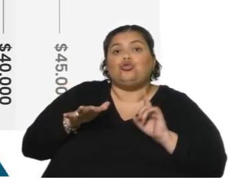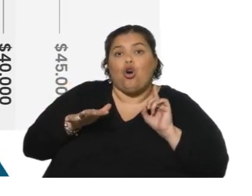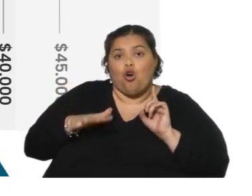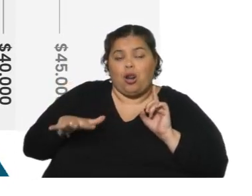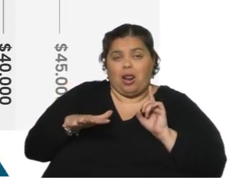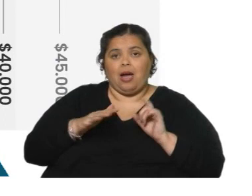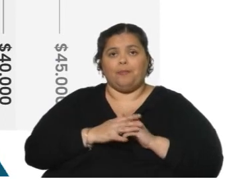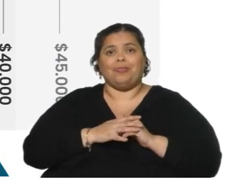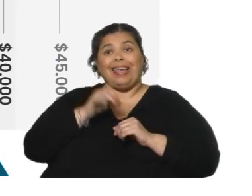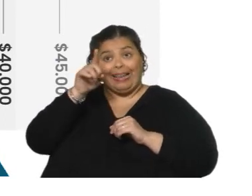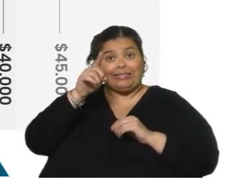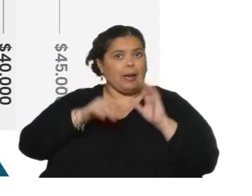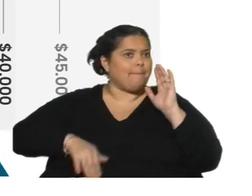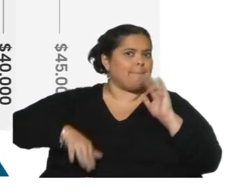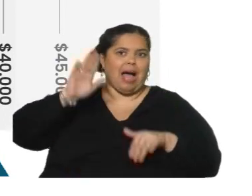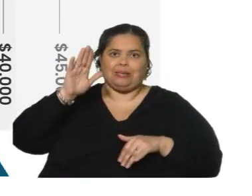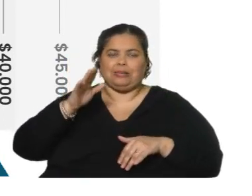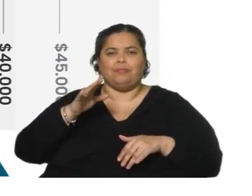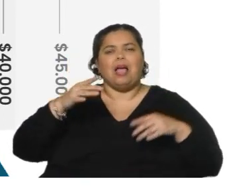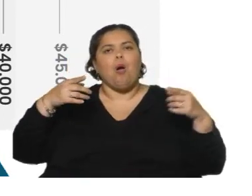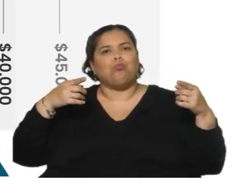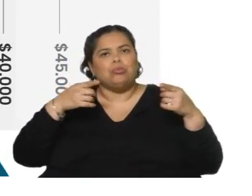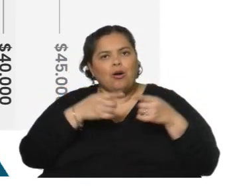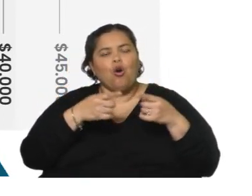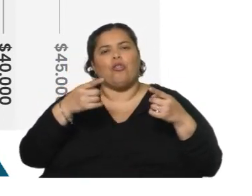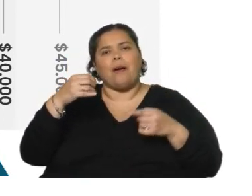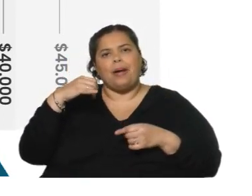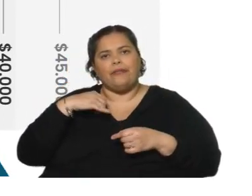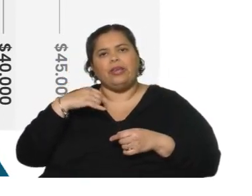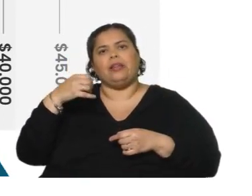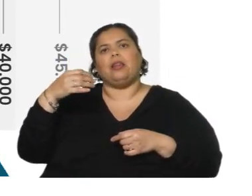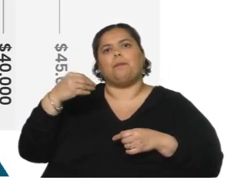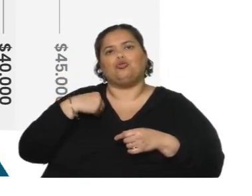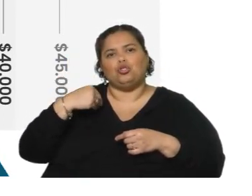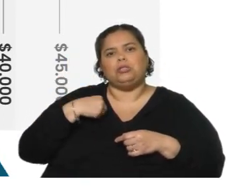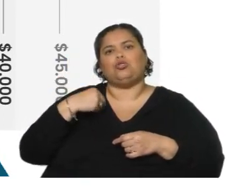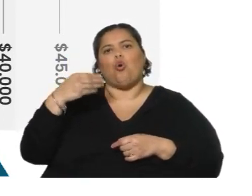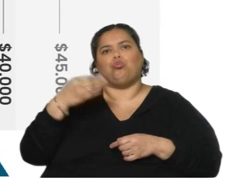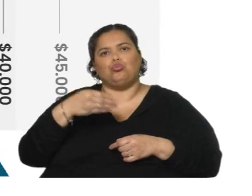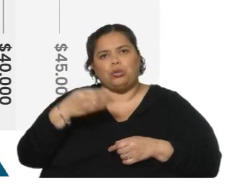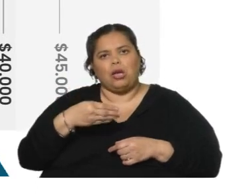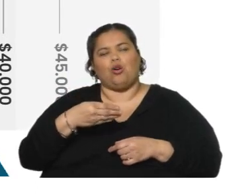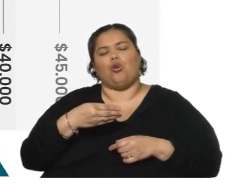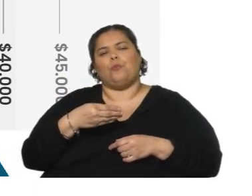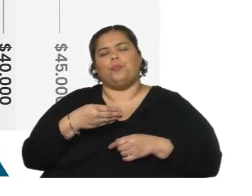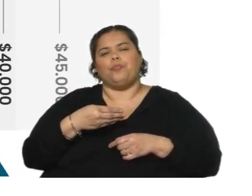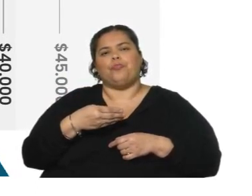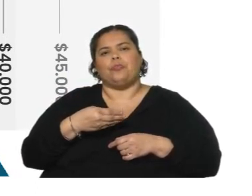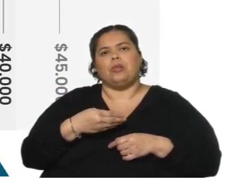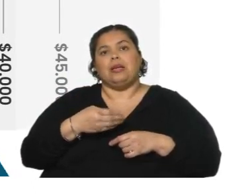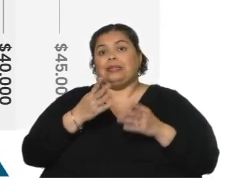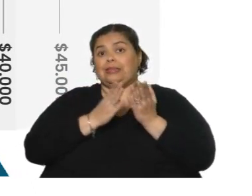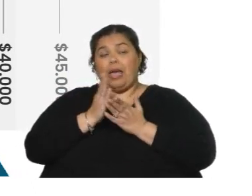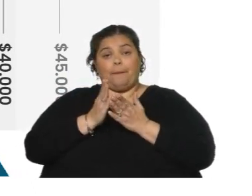Es el más alto. Punta Gorda, Malvin, Positos, Buceo, tomé algunos, insisto, de Montevideo. Y siempre dentro de los